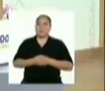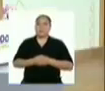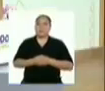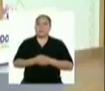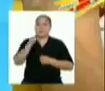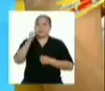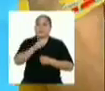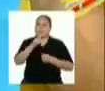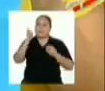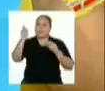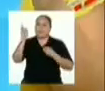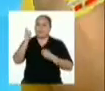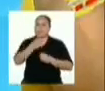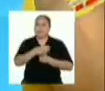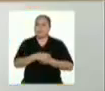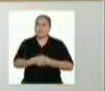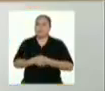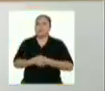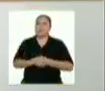¿Así, profesora?